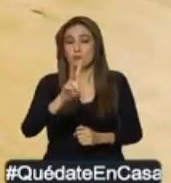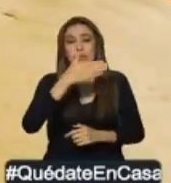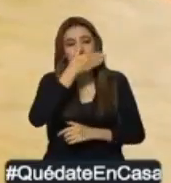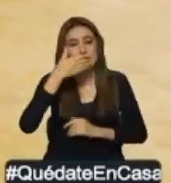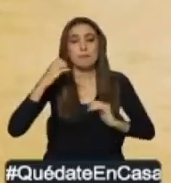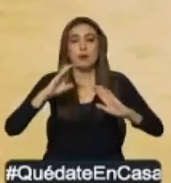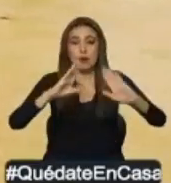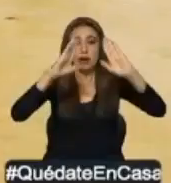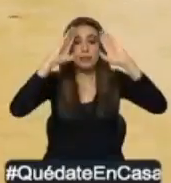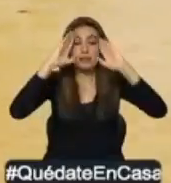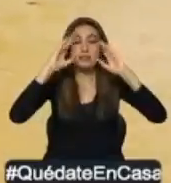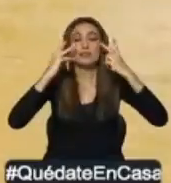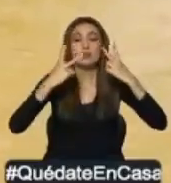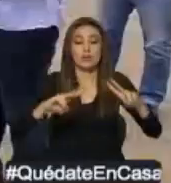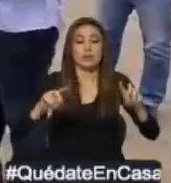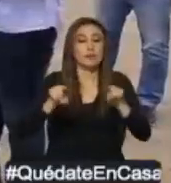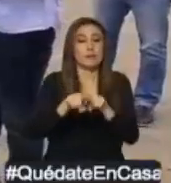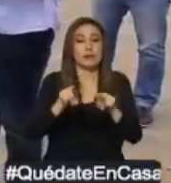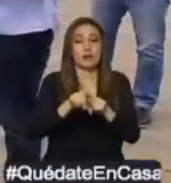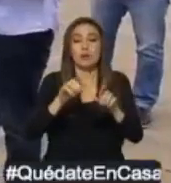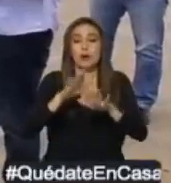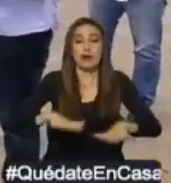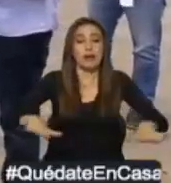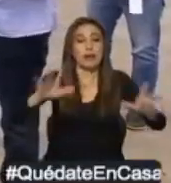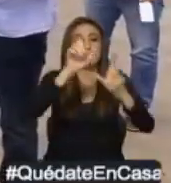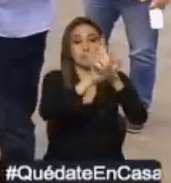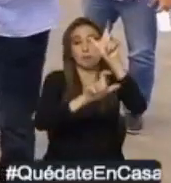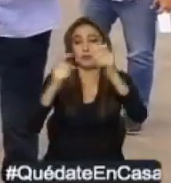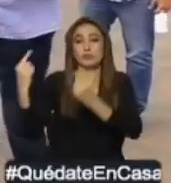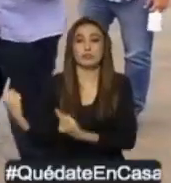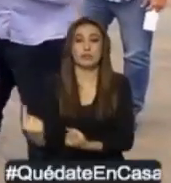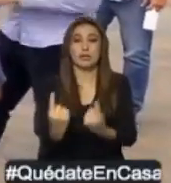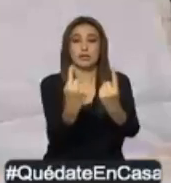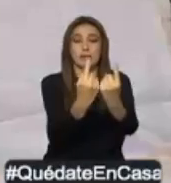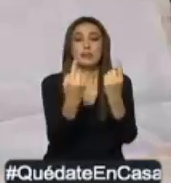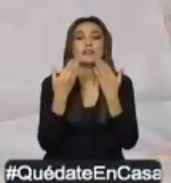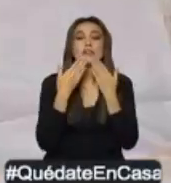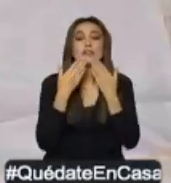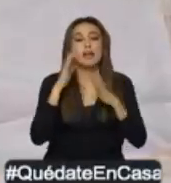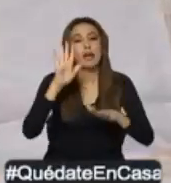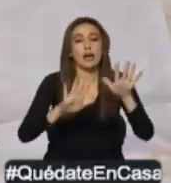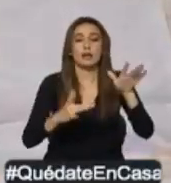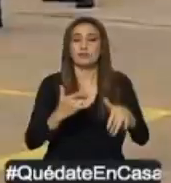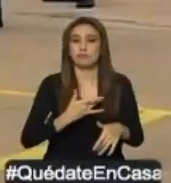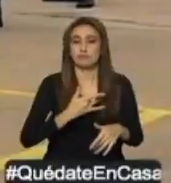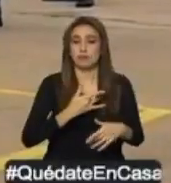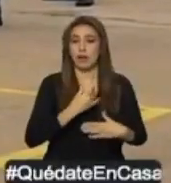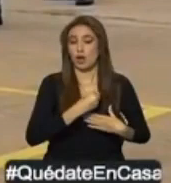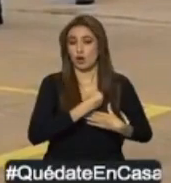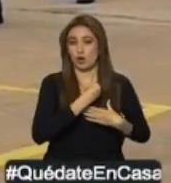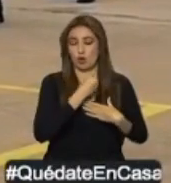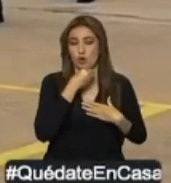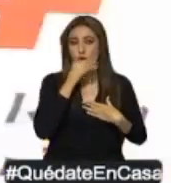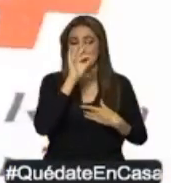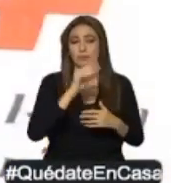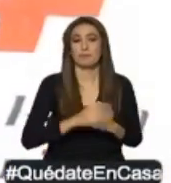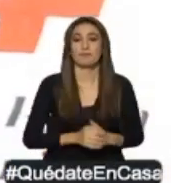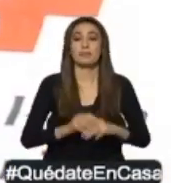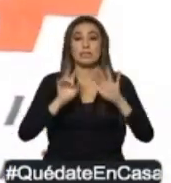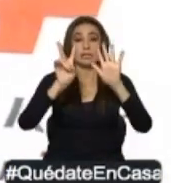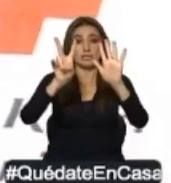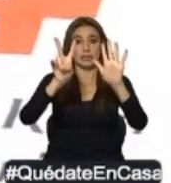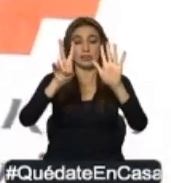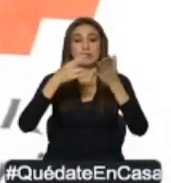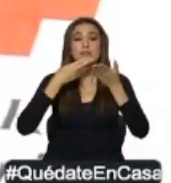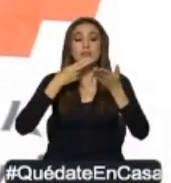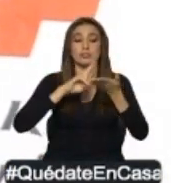tanto las condiciones de atención como la capacidad de atención a los pacientes que lleguen con sospecha de COVID. Son siete carpas las que hemos desplegado. En